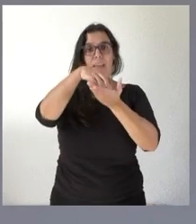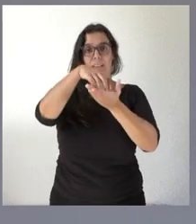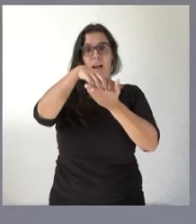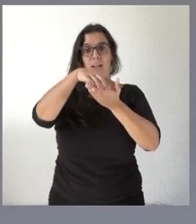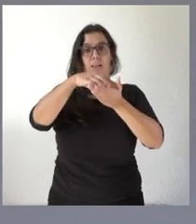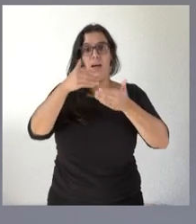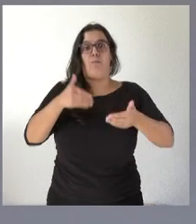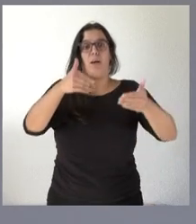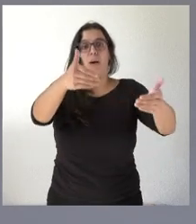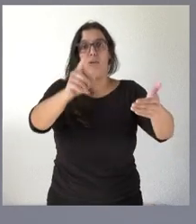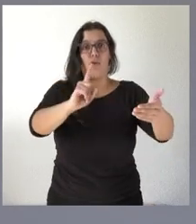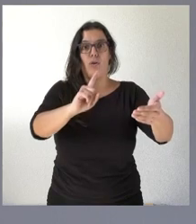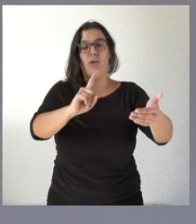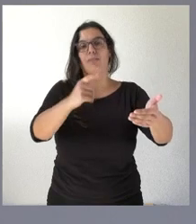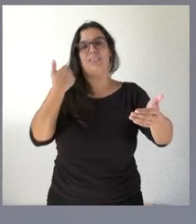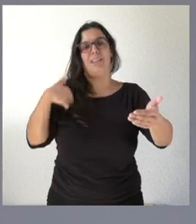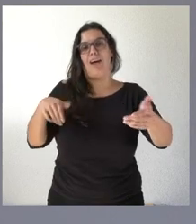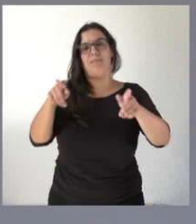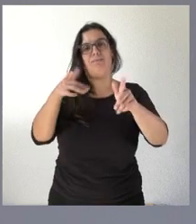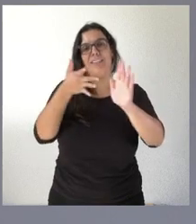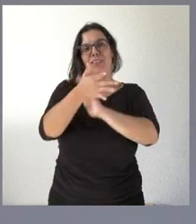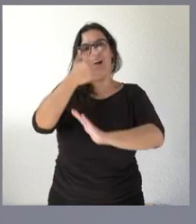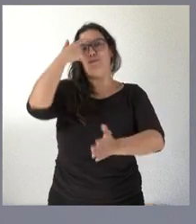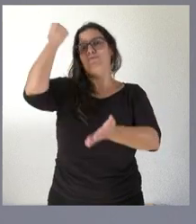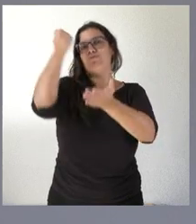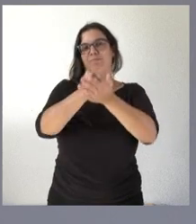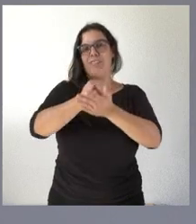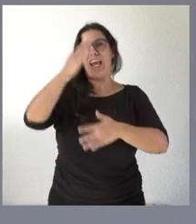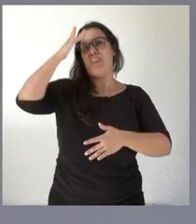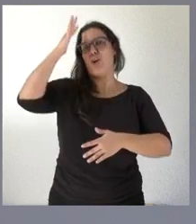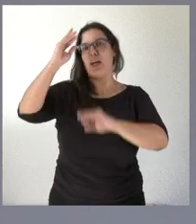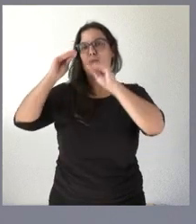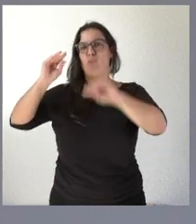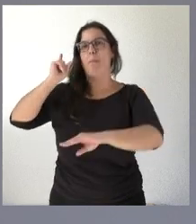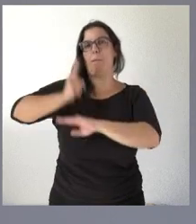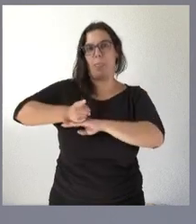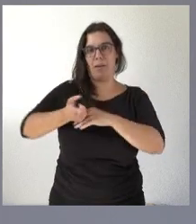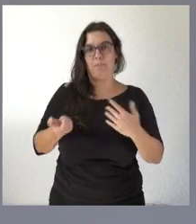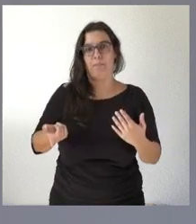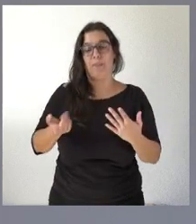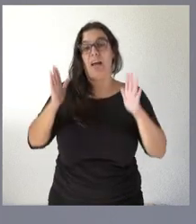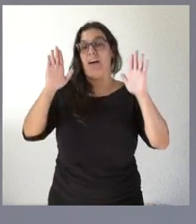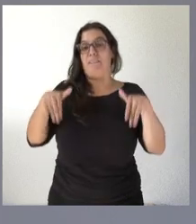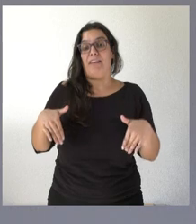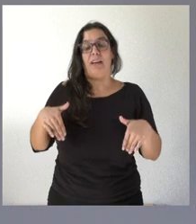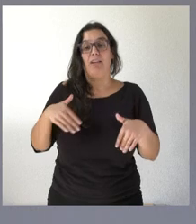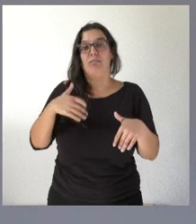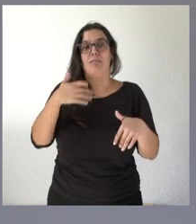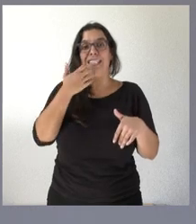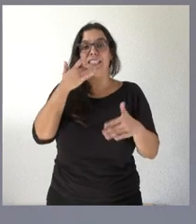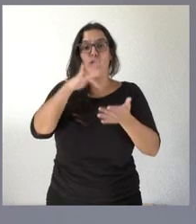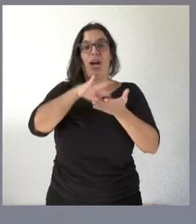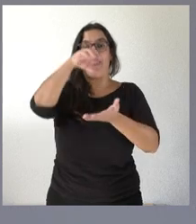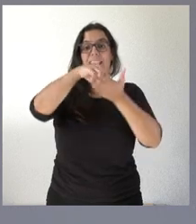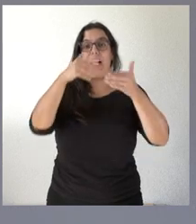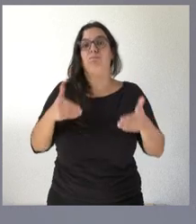es un prejuicio sobre este asunto donde se está anteponiendo la ideología y por tanto naturalmente que cualquier prorroga de una central nuclear